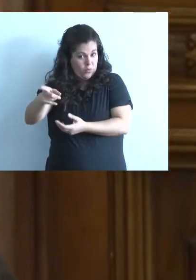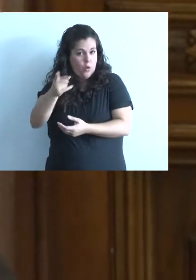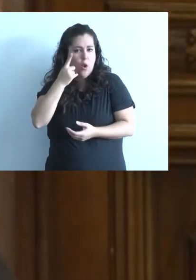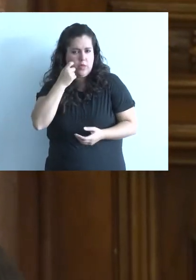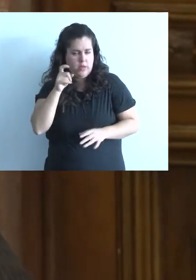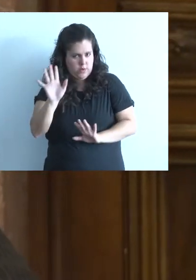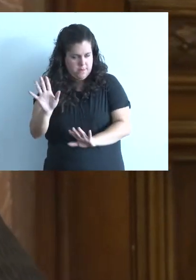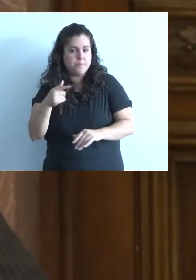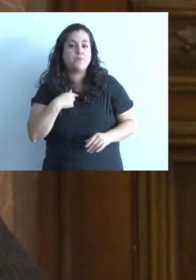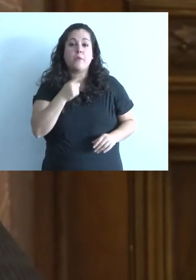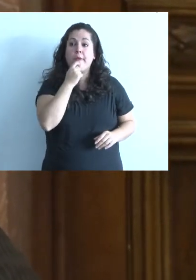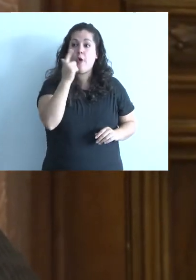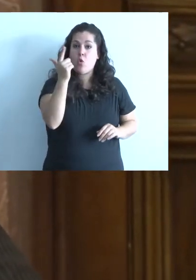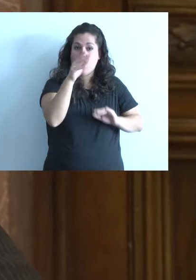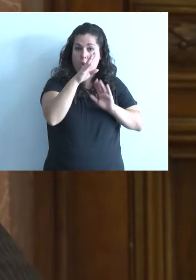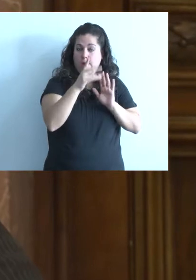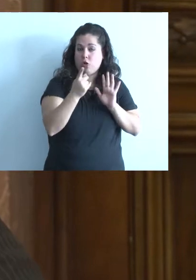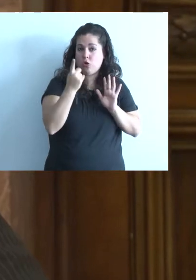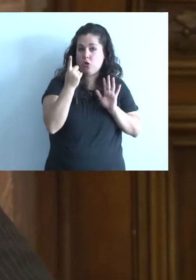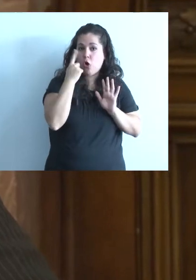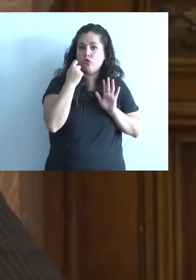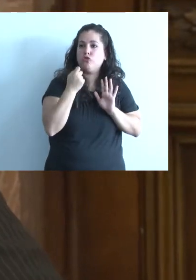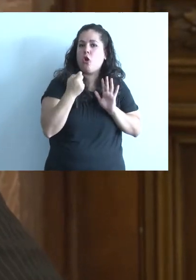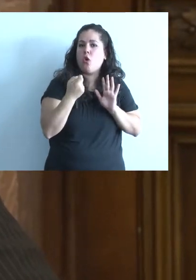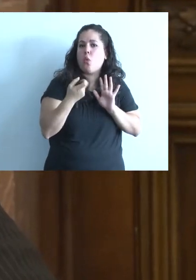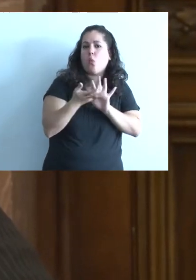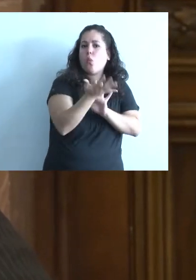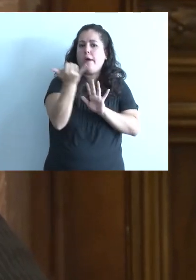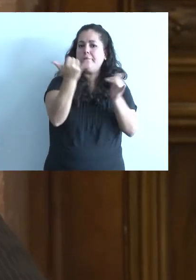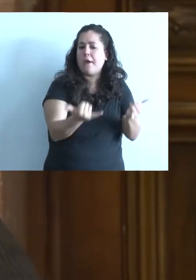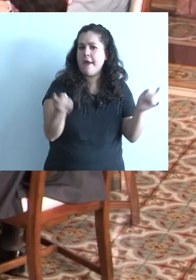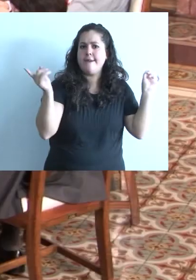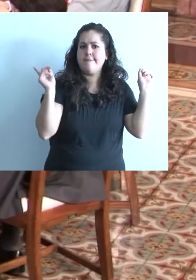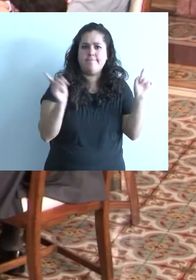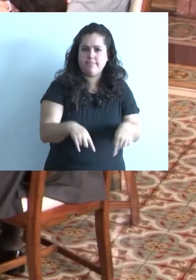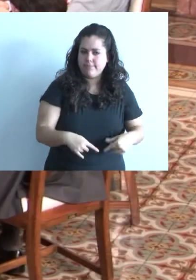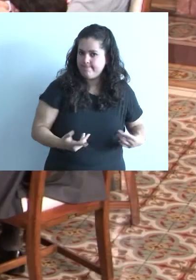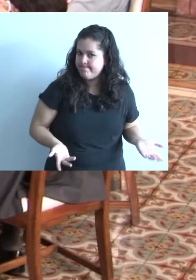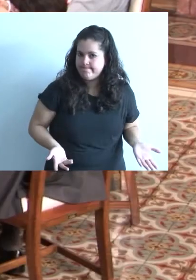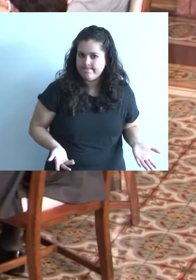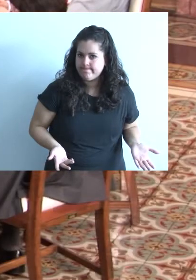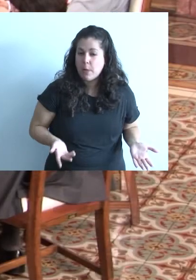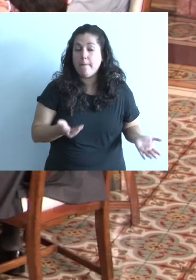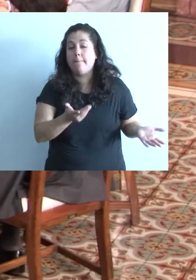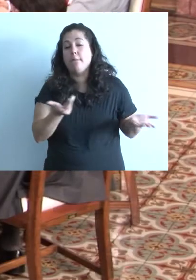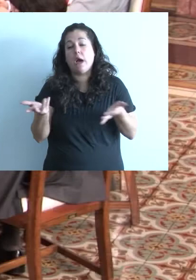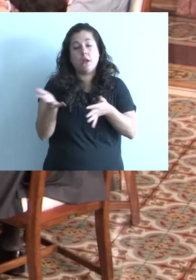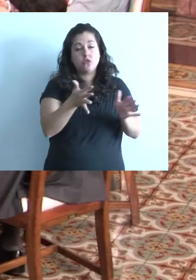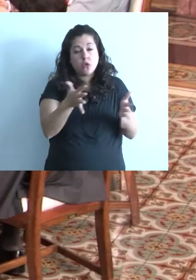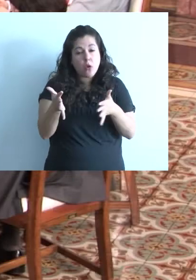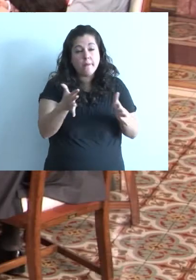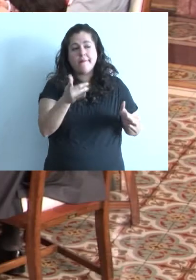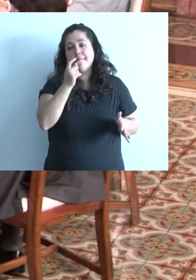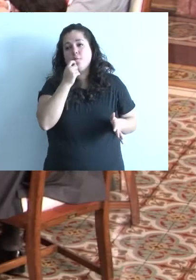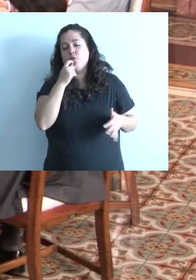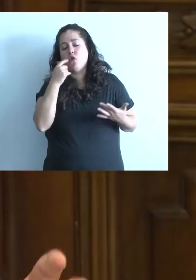Fíjate vos, ¿cómo será que no está regulado que no hay definido cuántos son? No sabemos cuántos son. cuántos son. Los que más